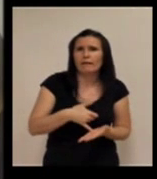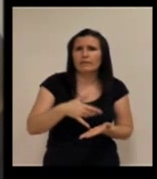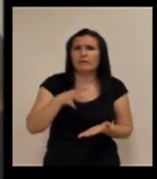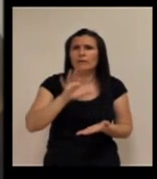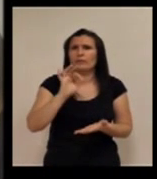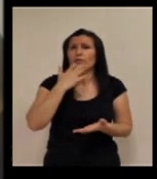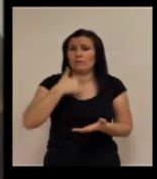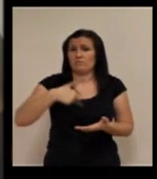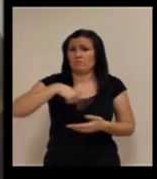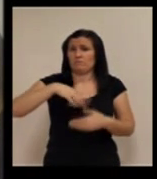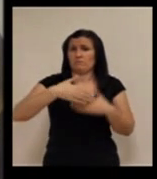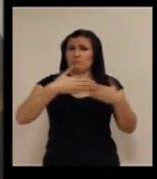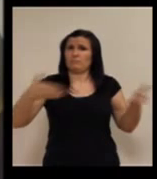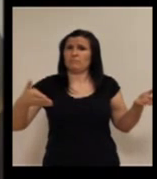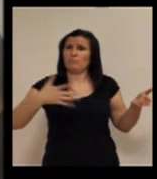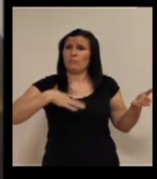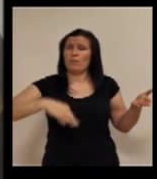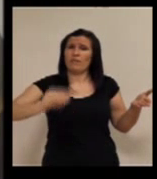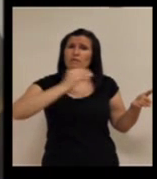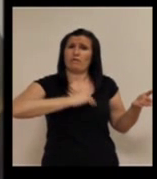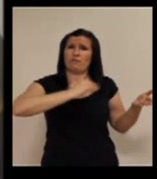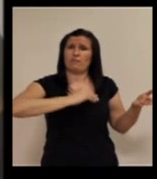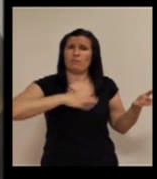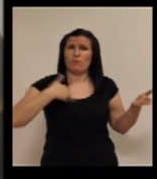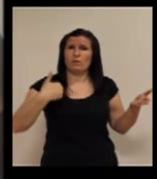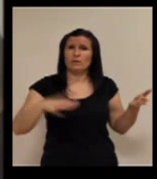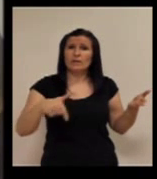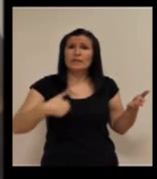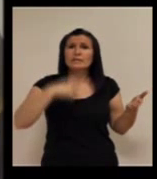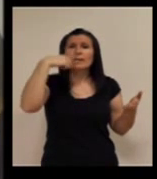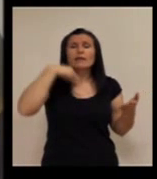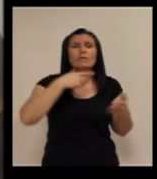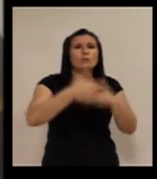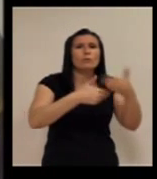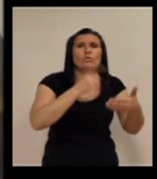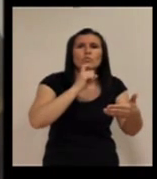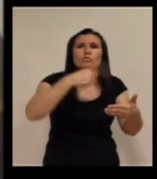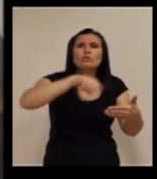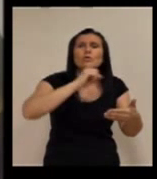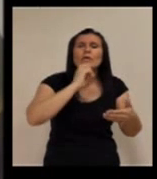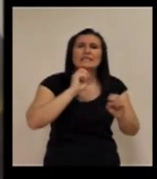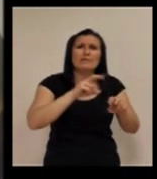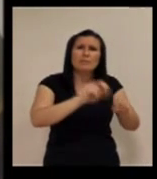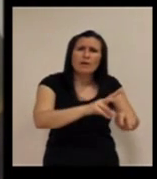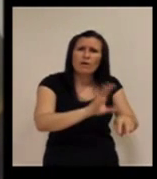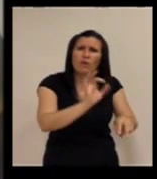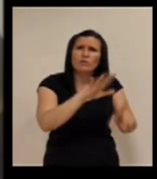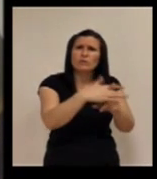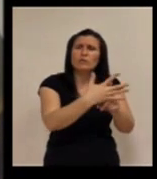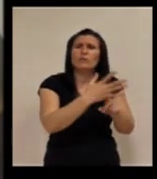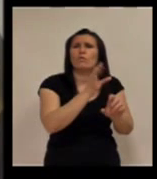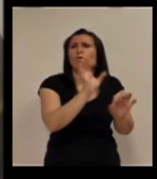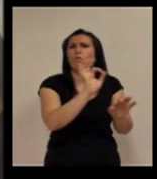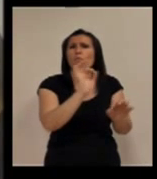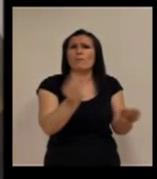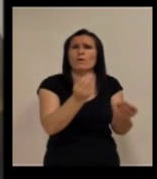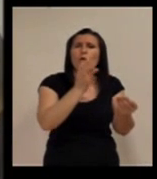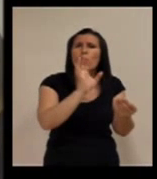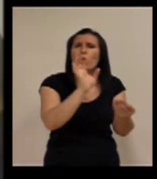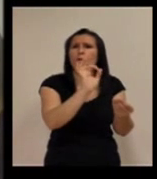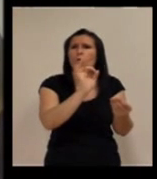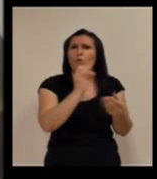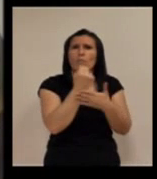Nosotros tenemos una ventana abierta en el día a día de sus casas, sabemos cómo evolucionan, si empeoran o no, si tienen apoyo o no tienen,